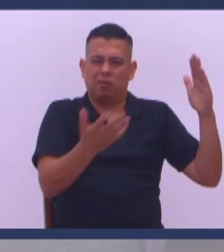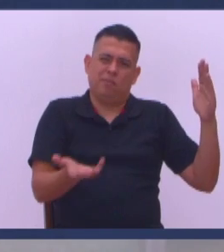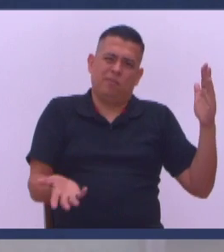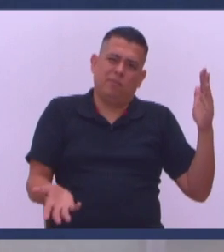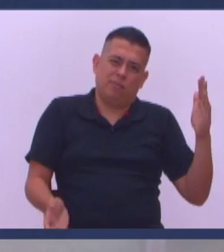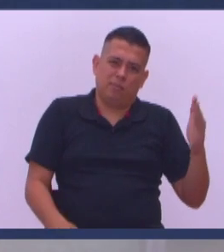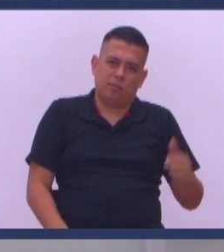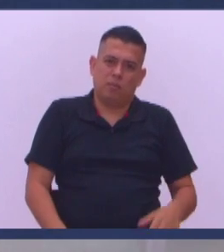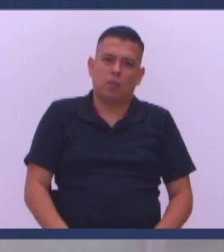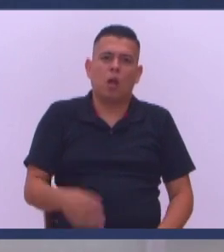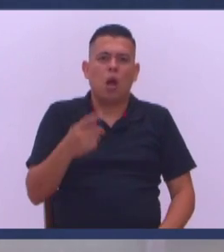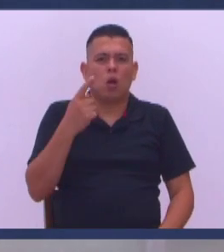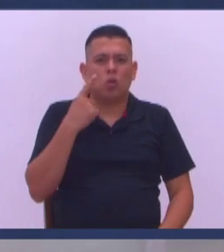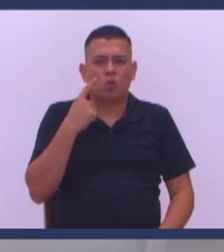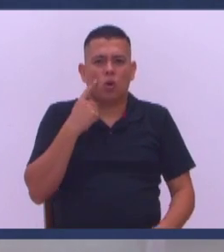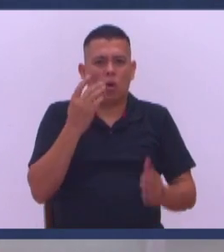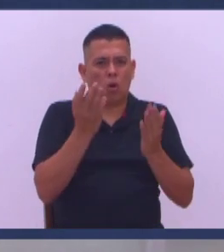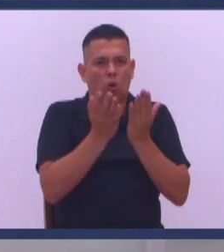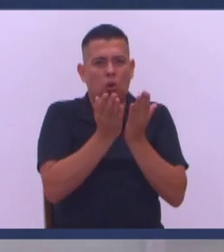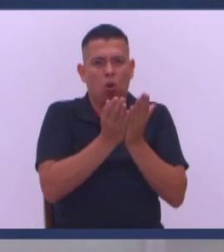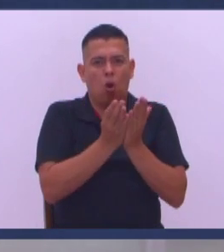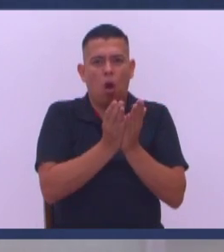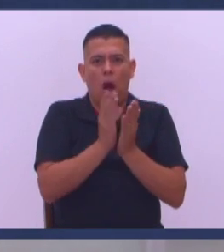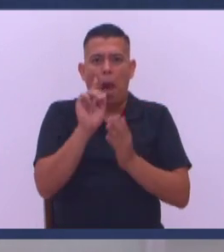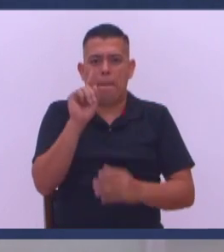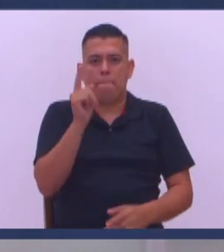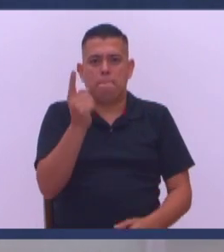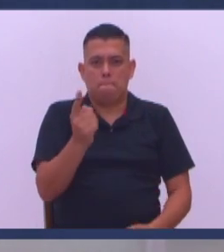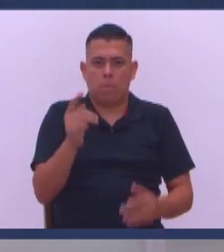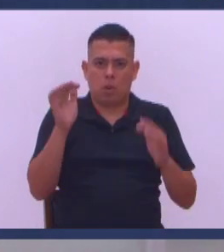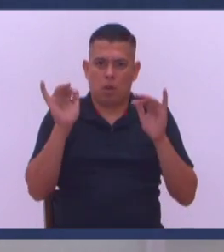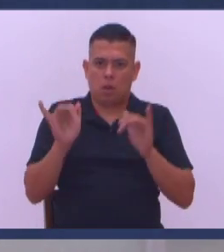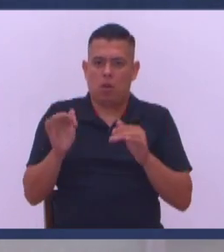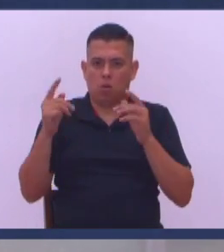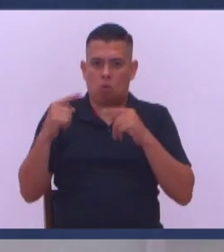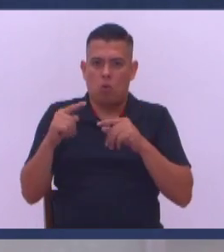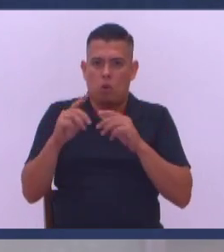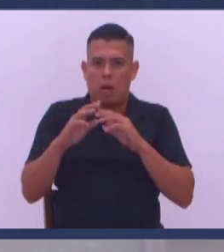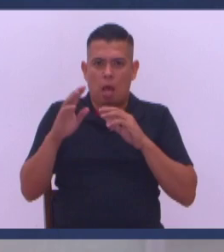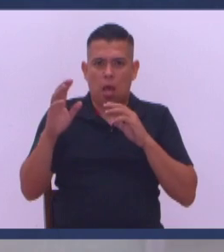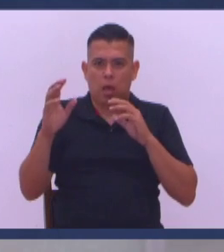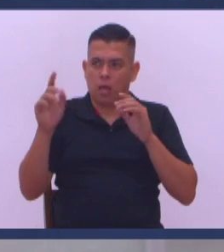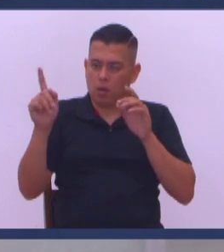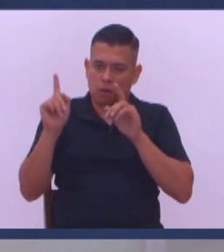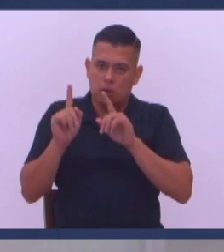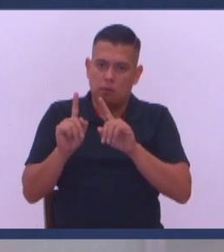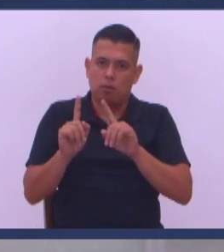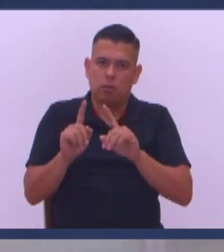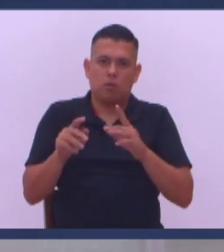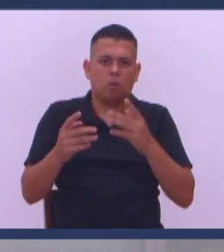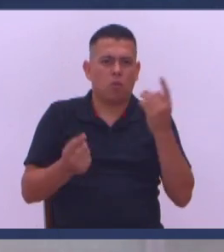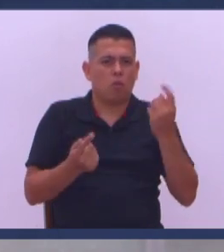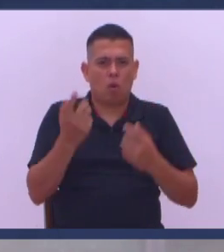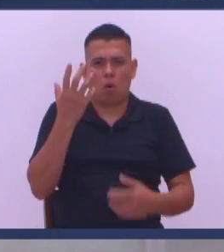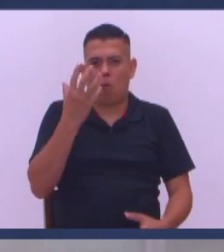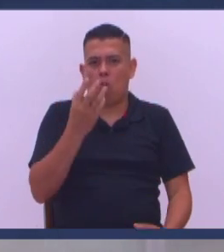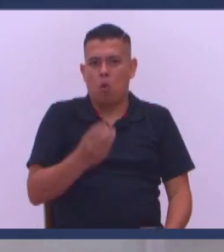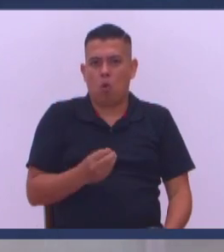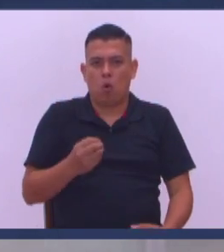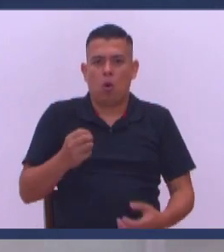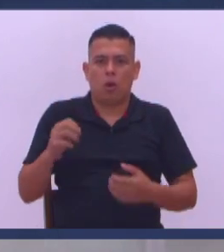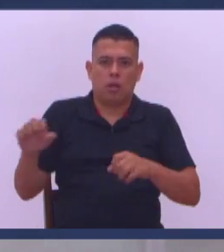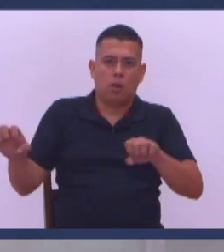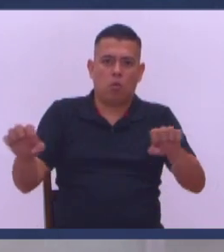Te voy a poner una cosa ¿Dónde dejaste el texto Que dice Mejor eres un día En tus atrios Que vivir fuera de ellos? ¿Cuán hermoso